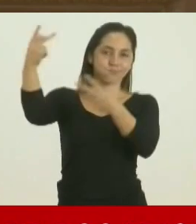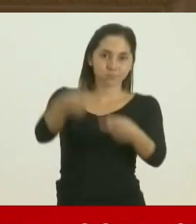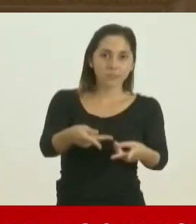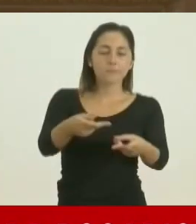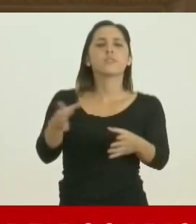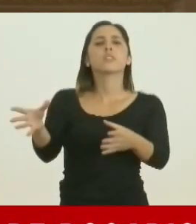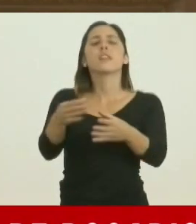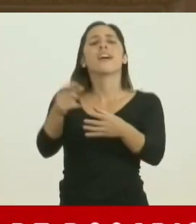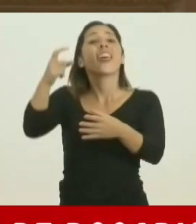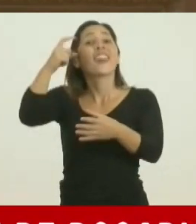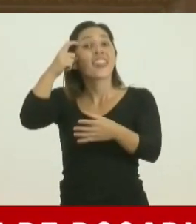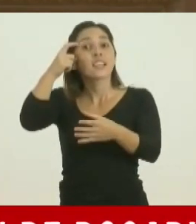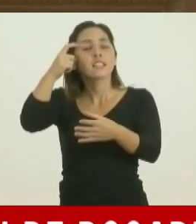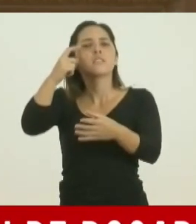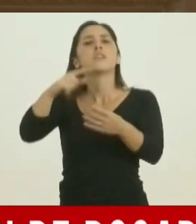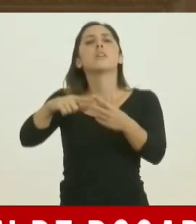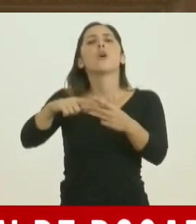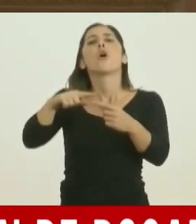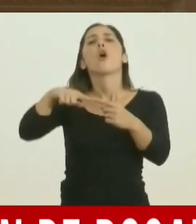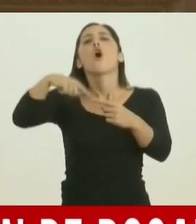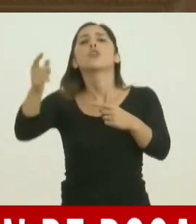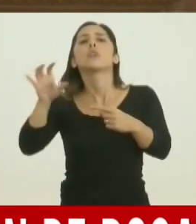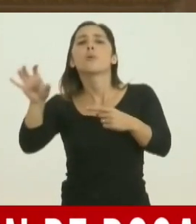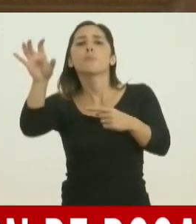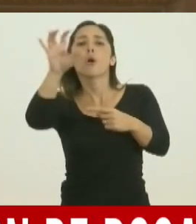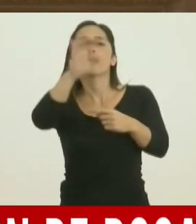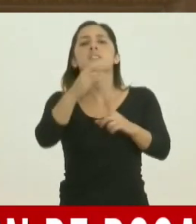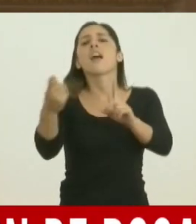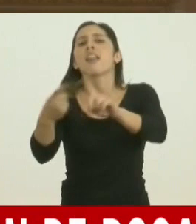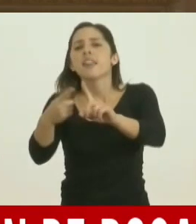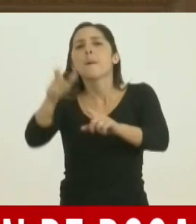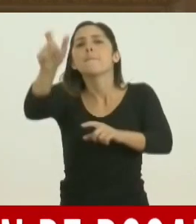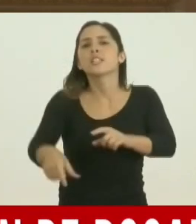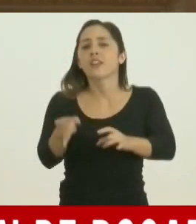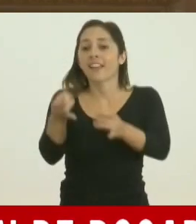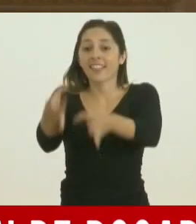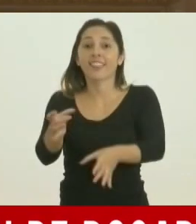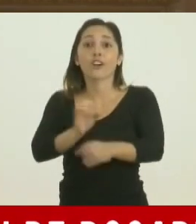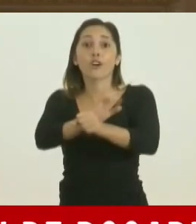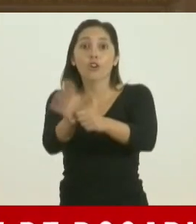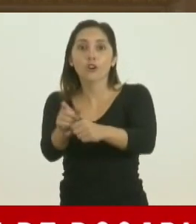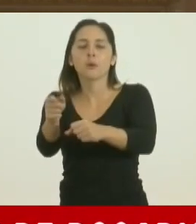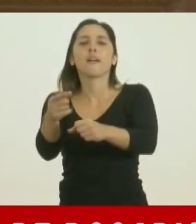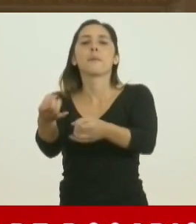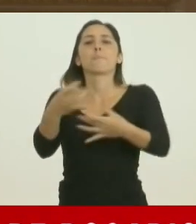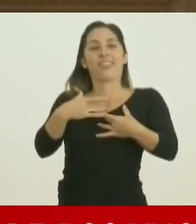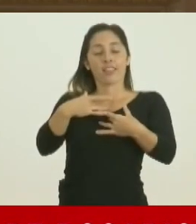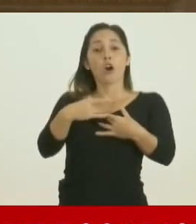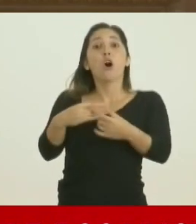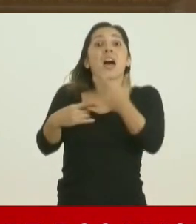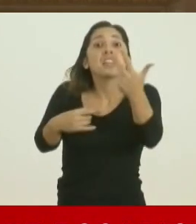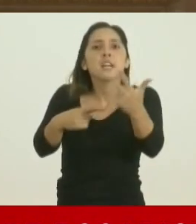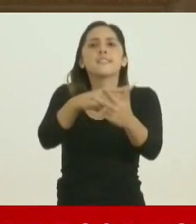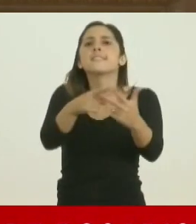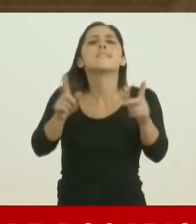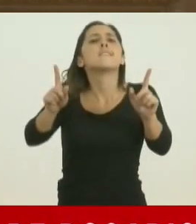total, fueron viajeros a otras provincias o contactos con casos confirmados y solo 3 se encuentran en la investigación a ver dónde fue